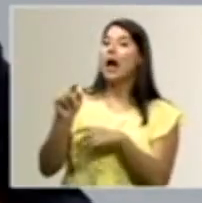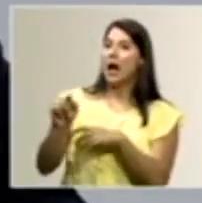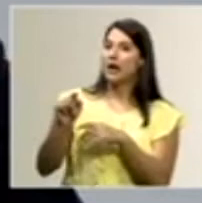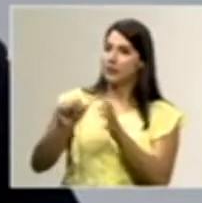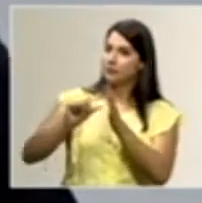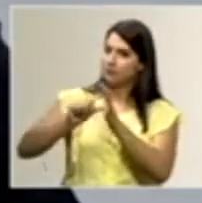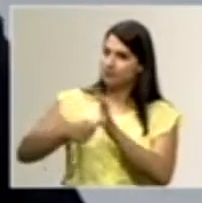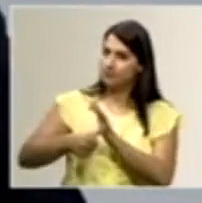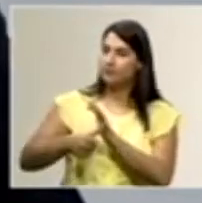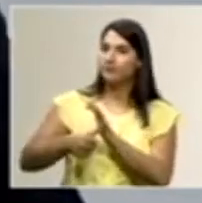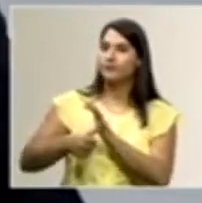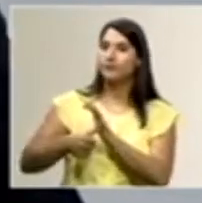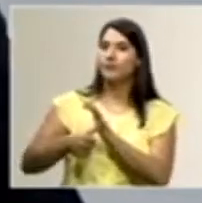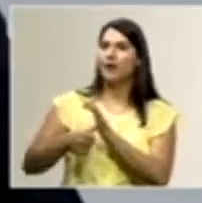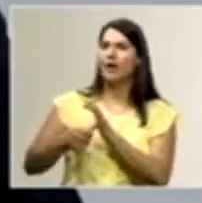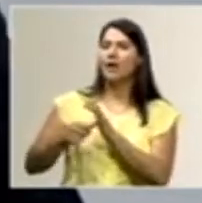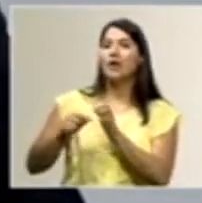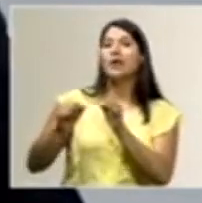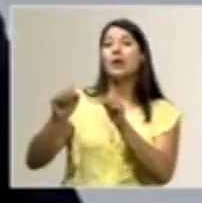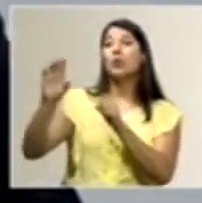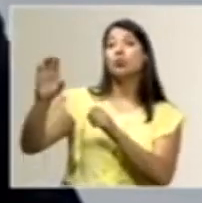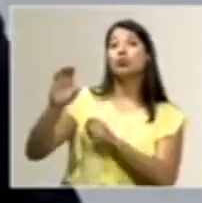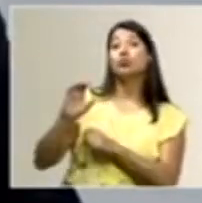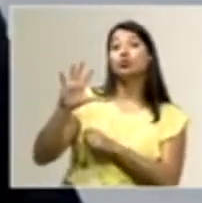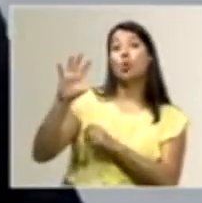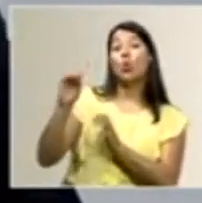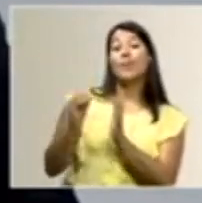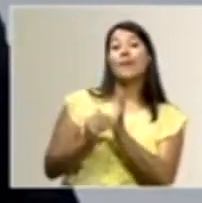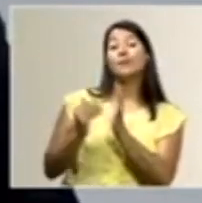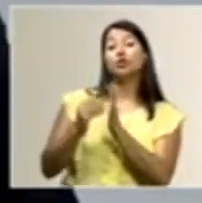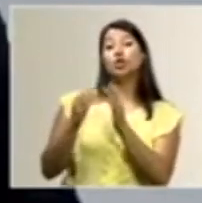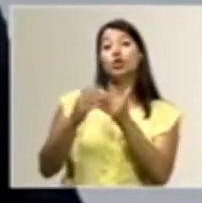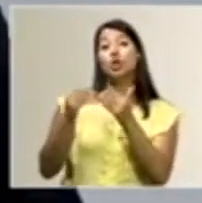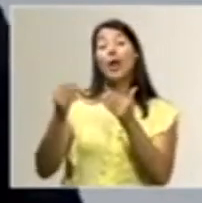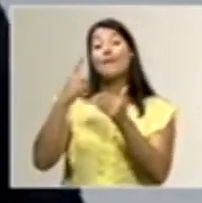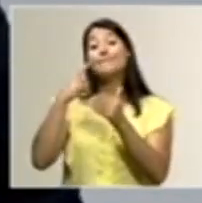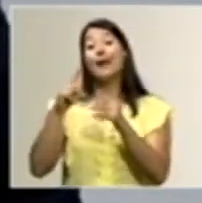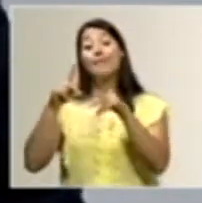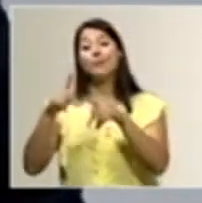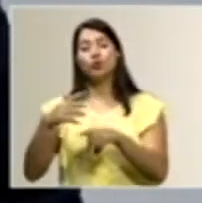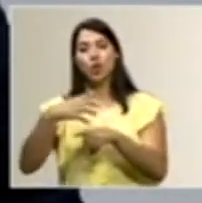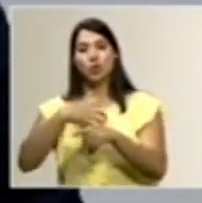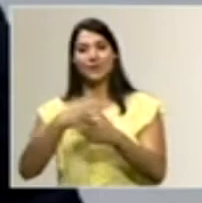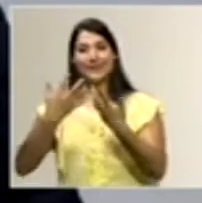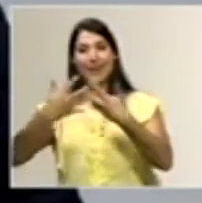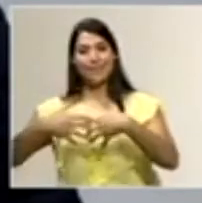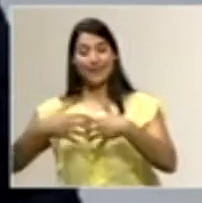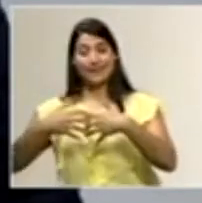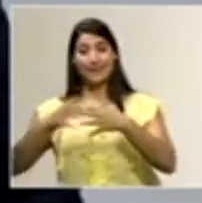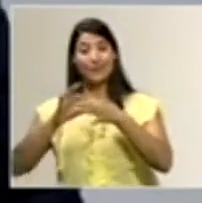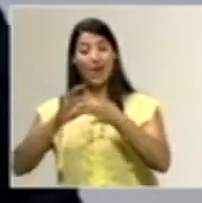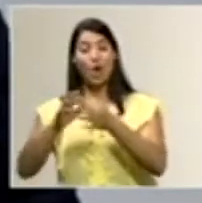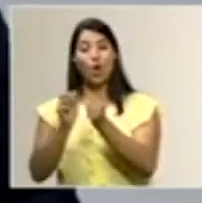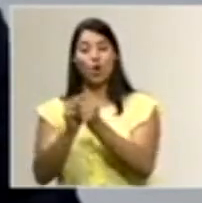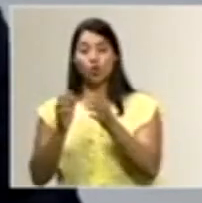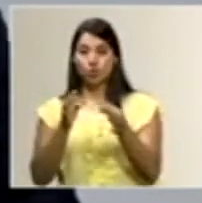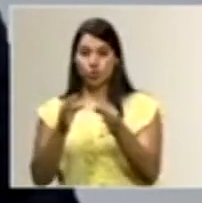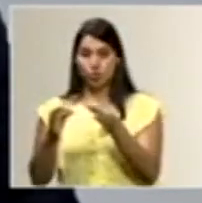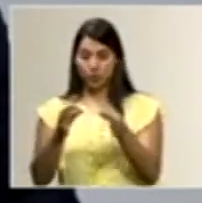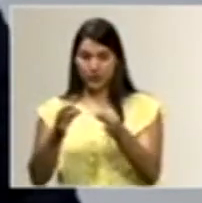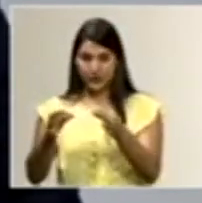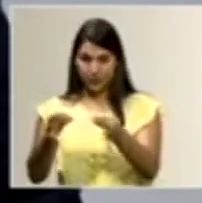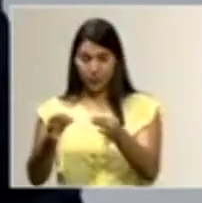que va a haber unos 50 millones de dólares para los empresarios turísticos, y hablando de emprendimientos